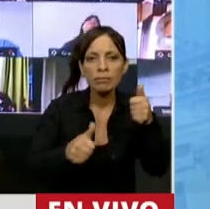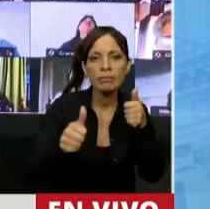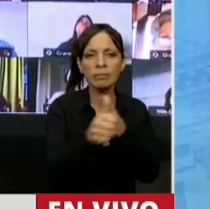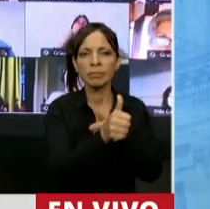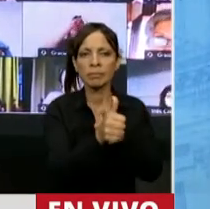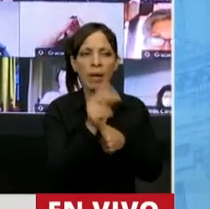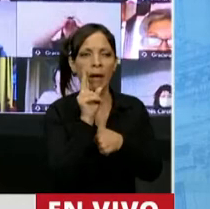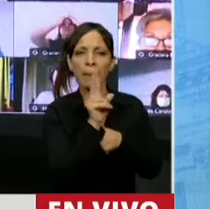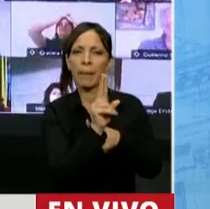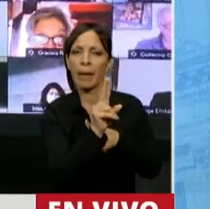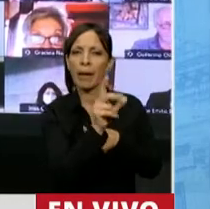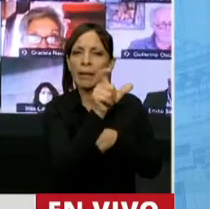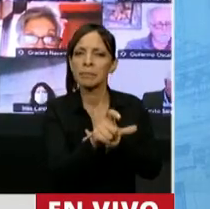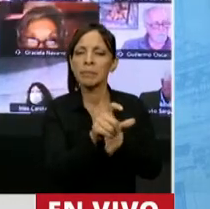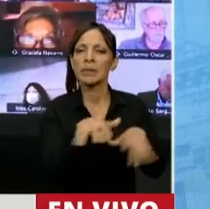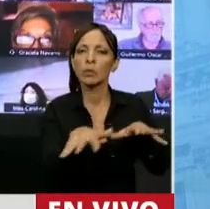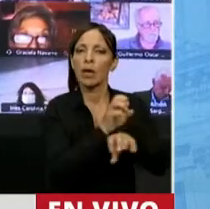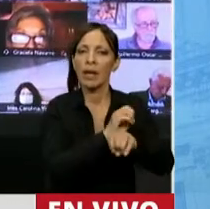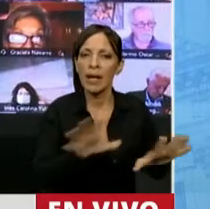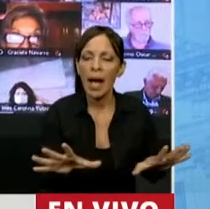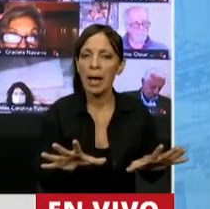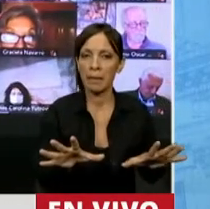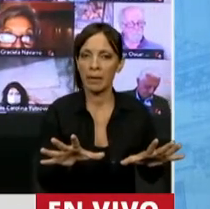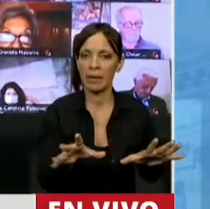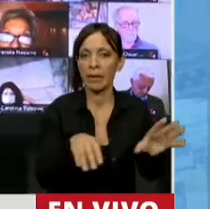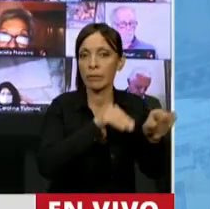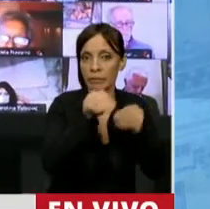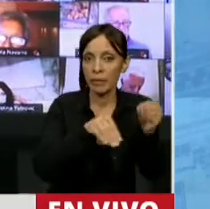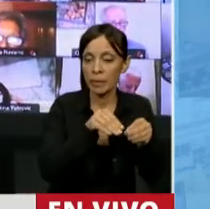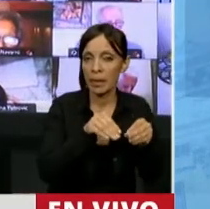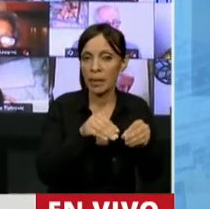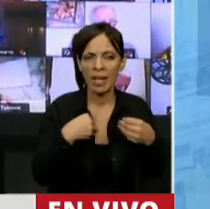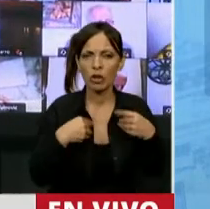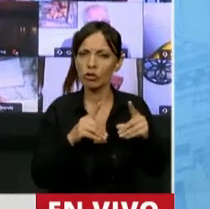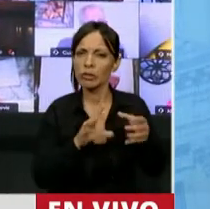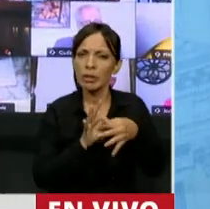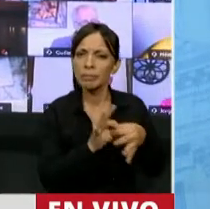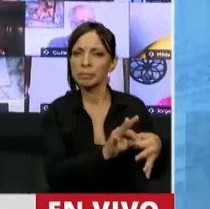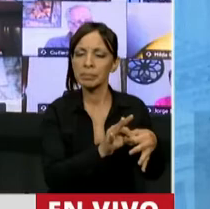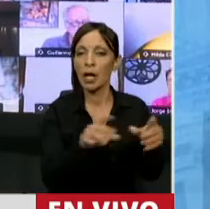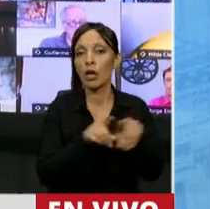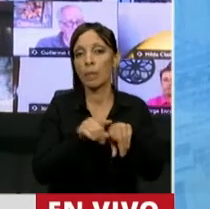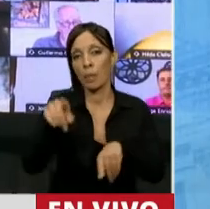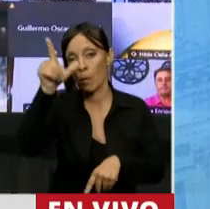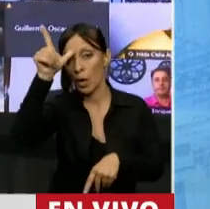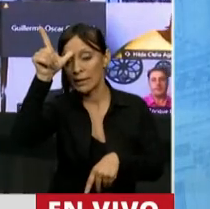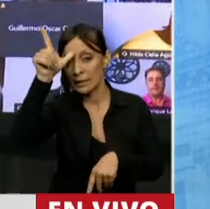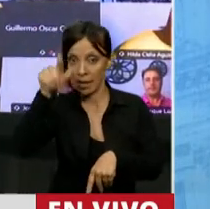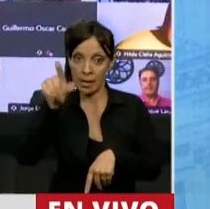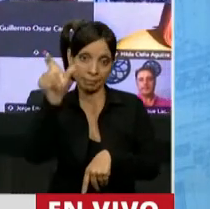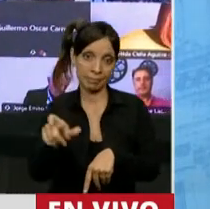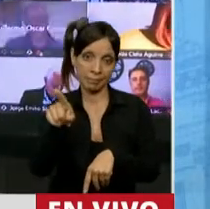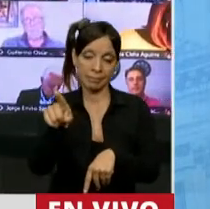sentimiento y en la gravedad que tenía una familia, como ha pasado con un policía que estaba